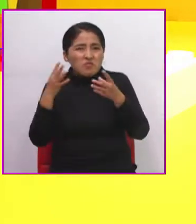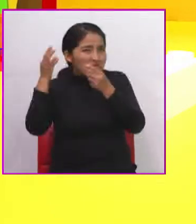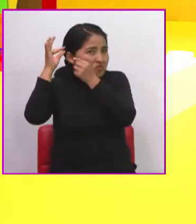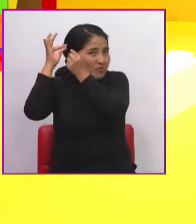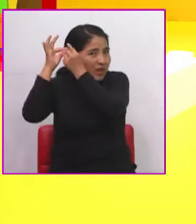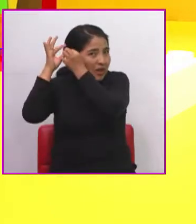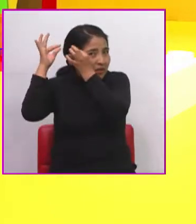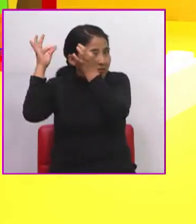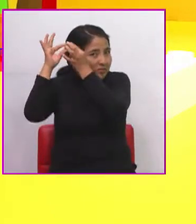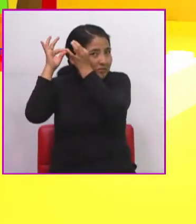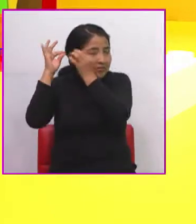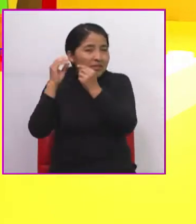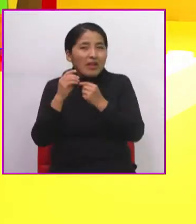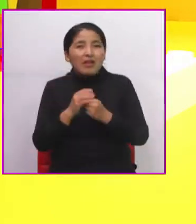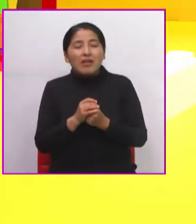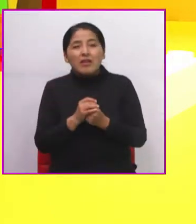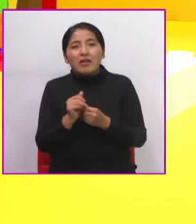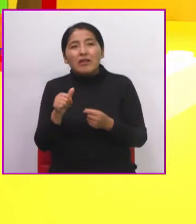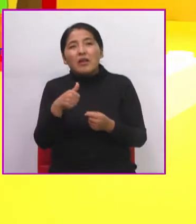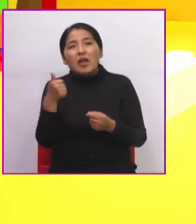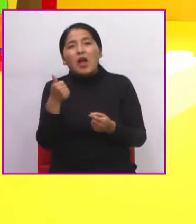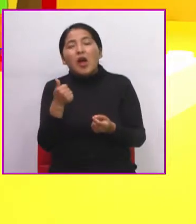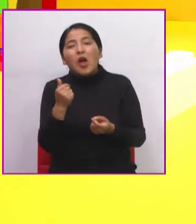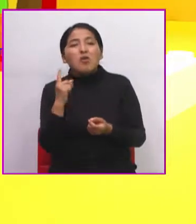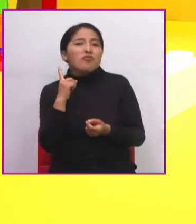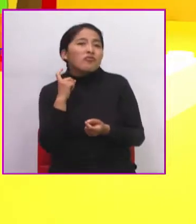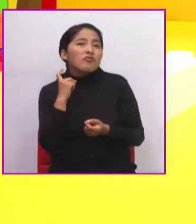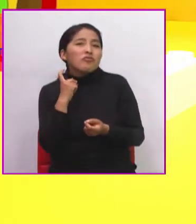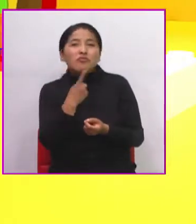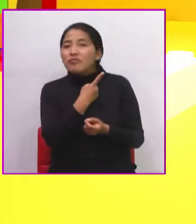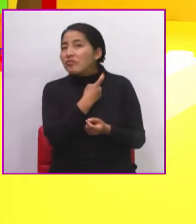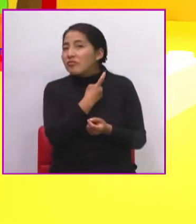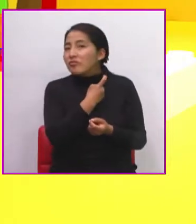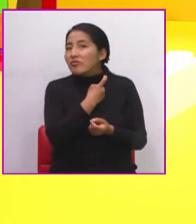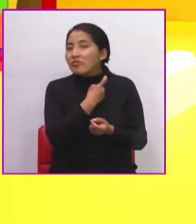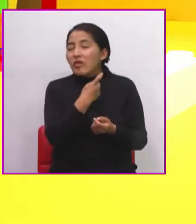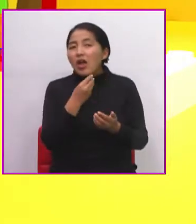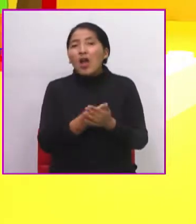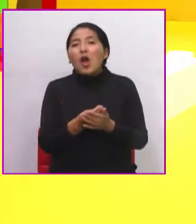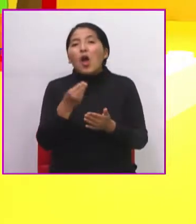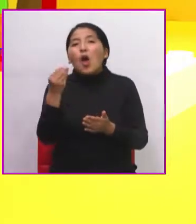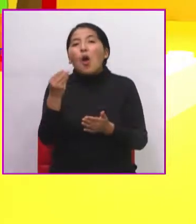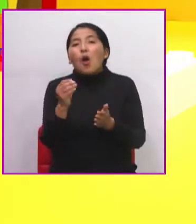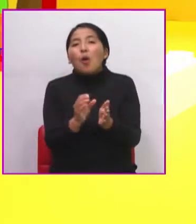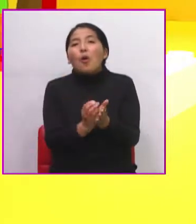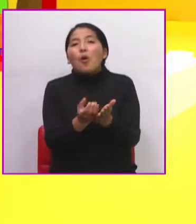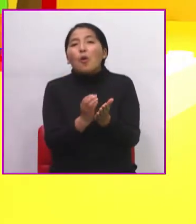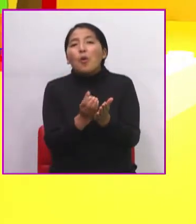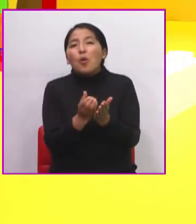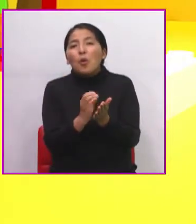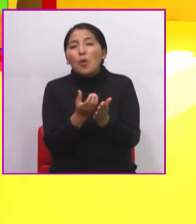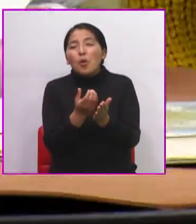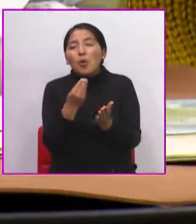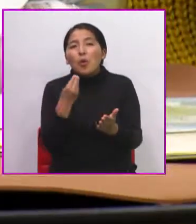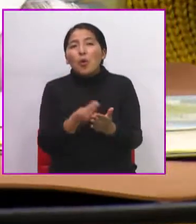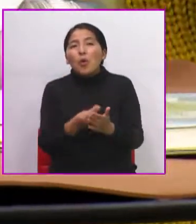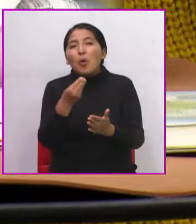Aquí tengo otras lociones. También he comprado cuadernos. He comprado